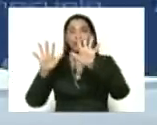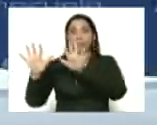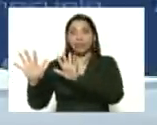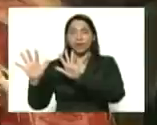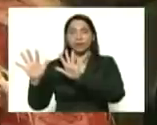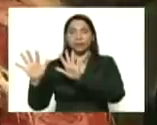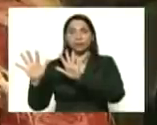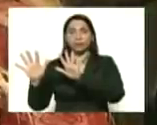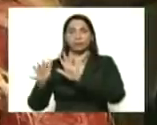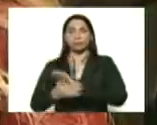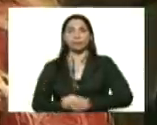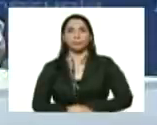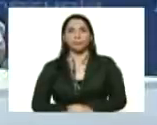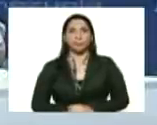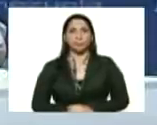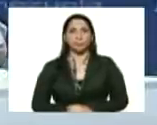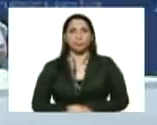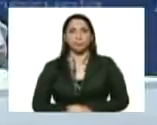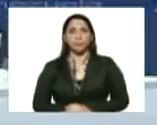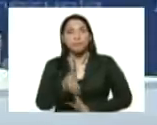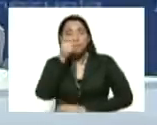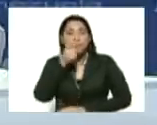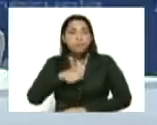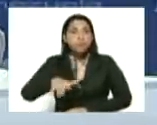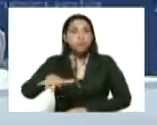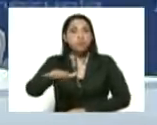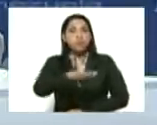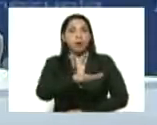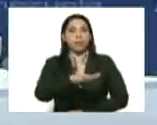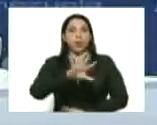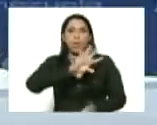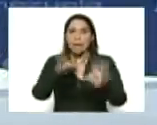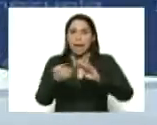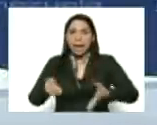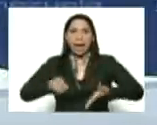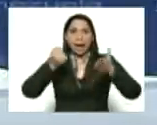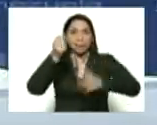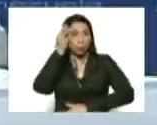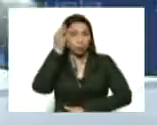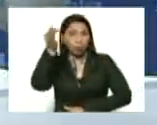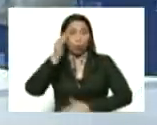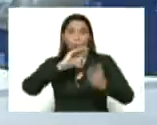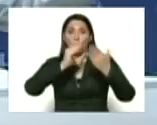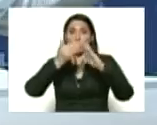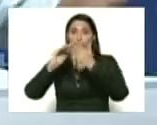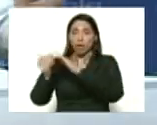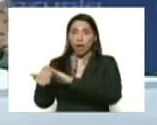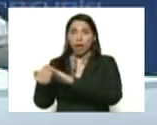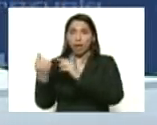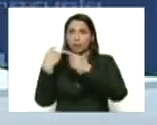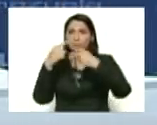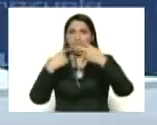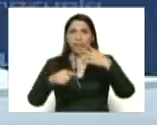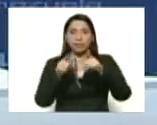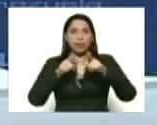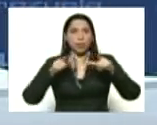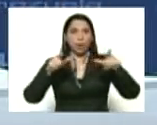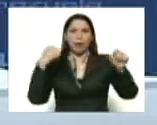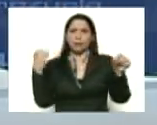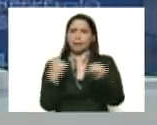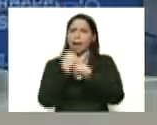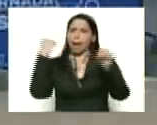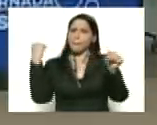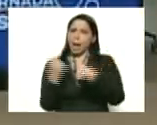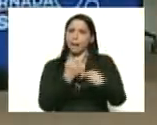9 bis y estaba el pueblo con sus CLAP y sus consejos comunales en varios sitios trabajando